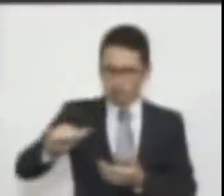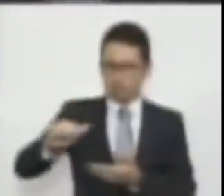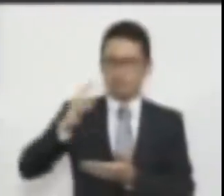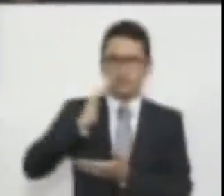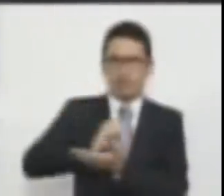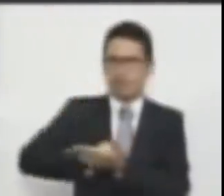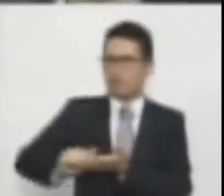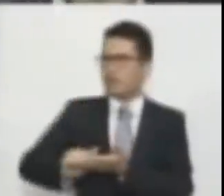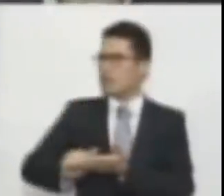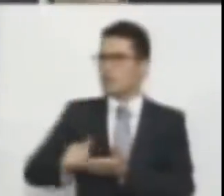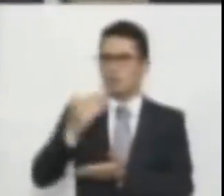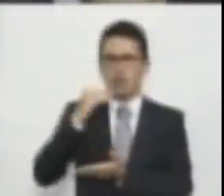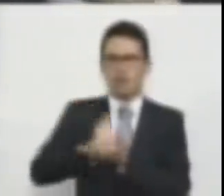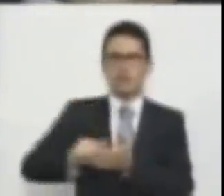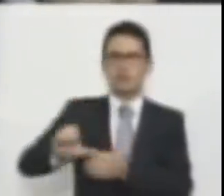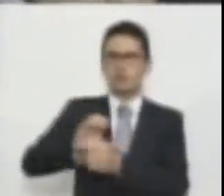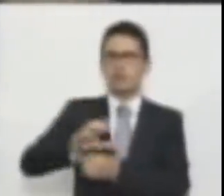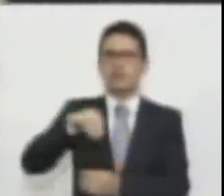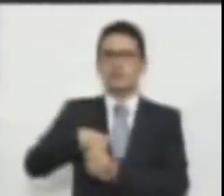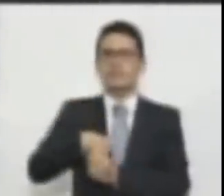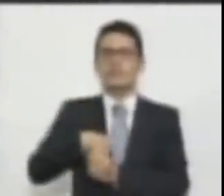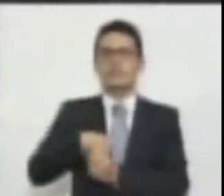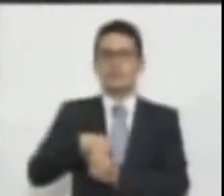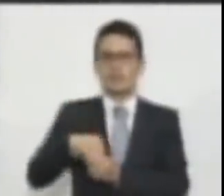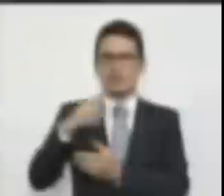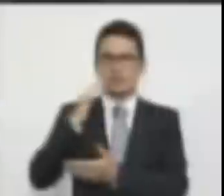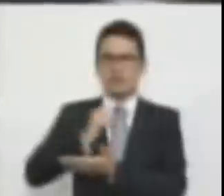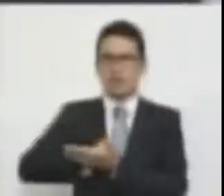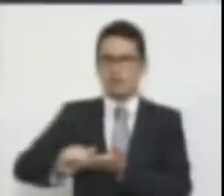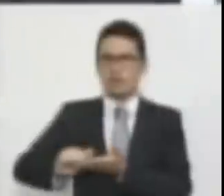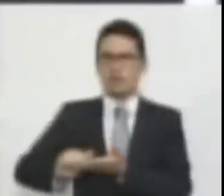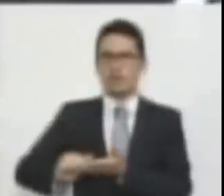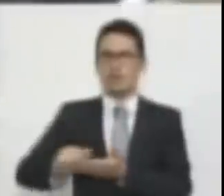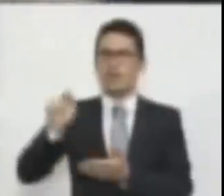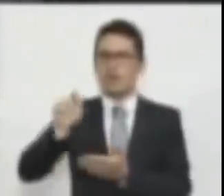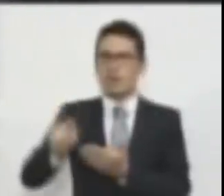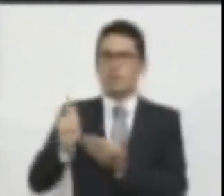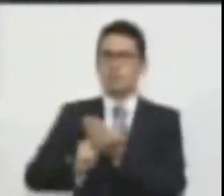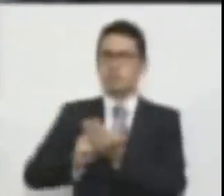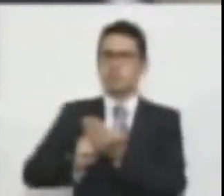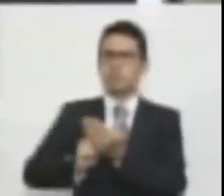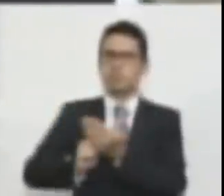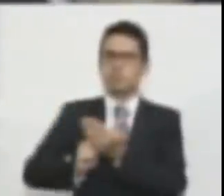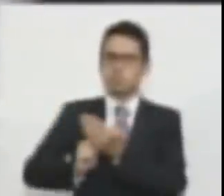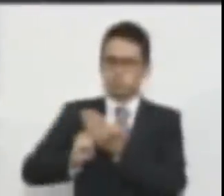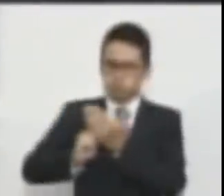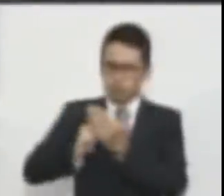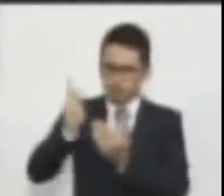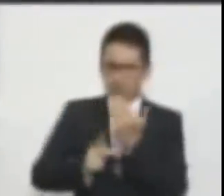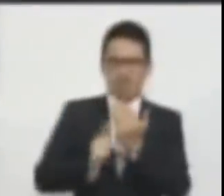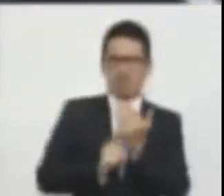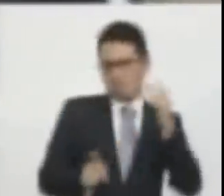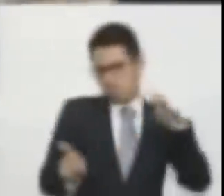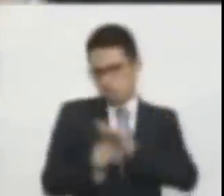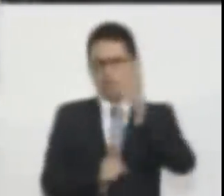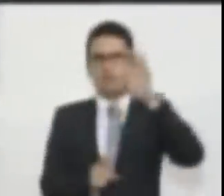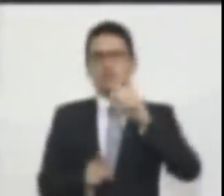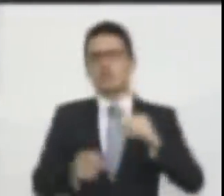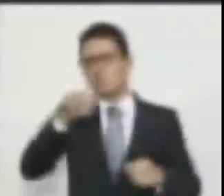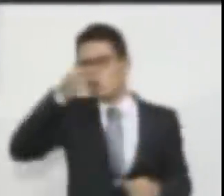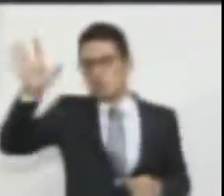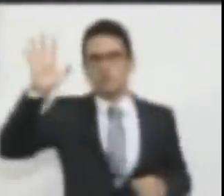mujer como ciudadana es santa y este proyecto deshace esa santidad la margina